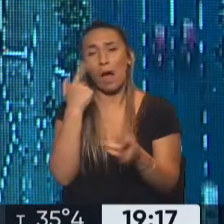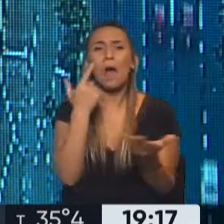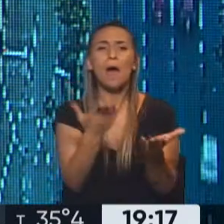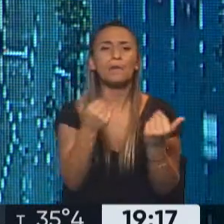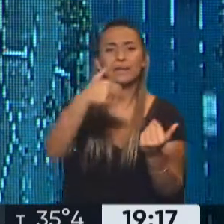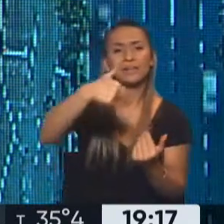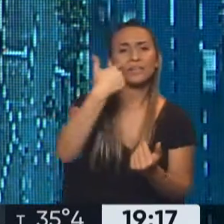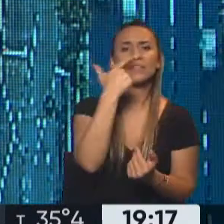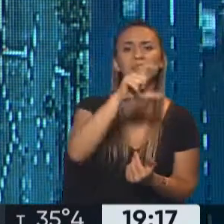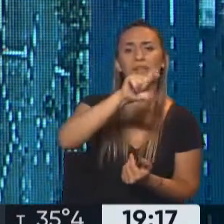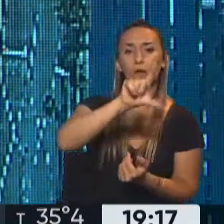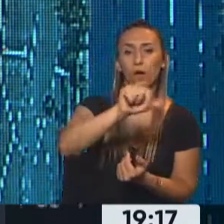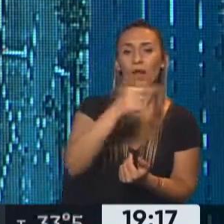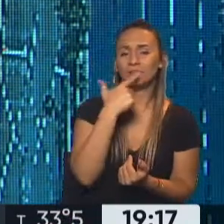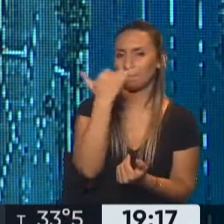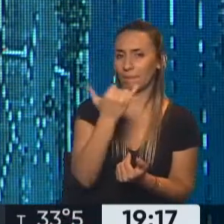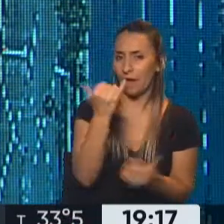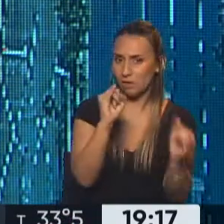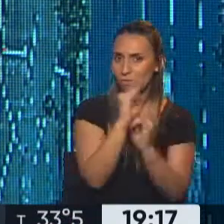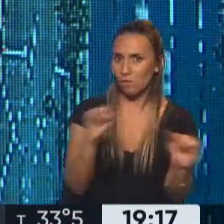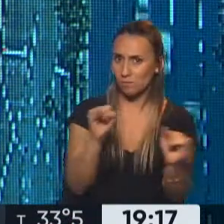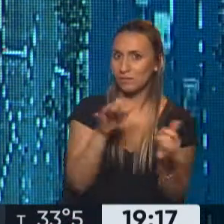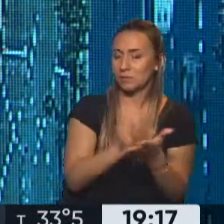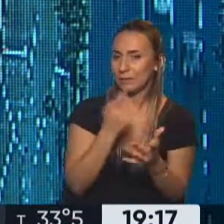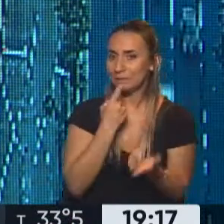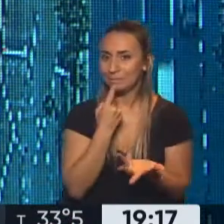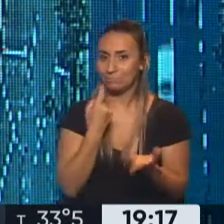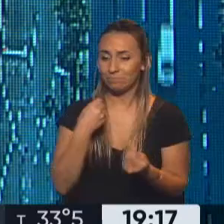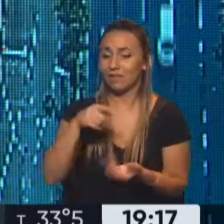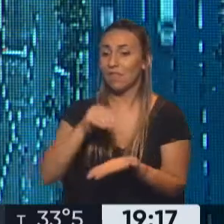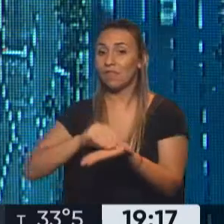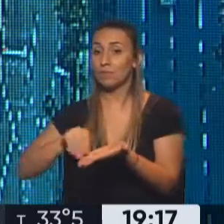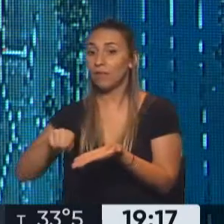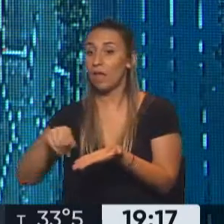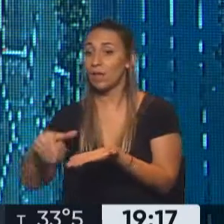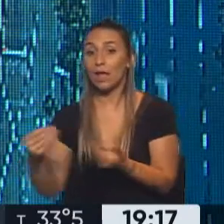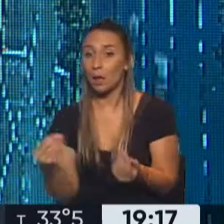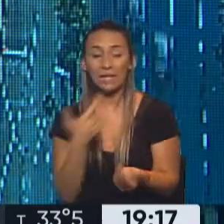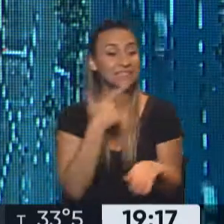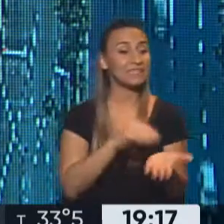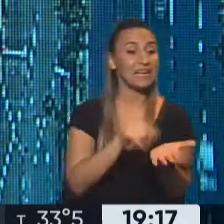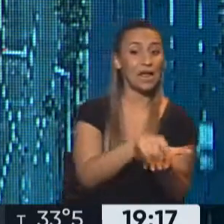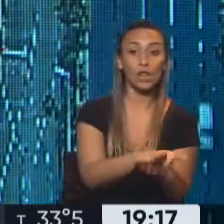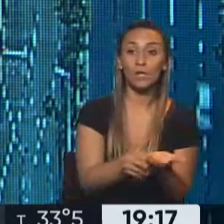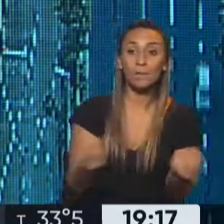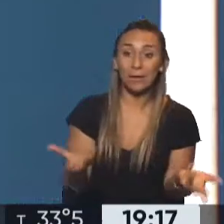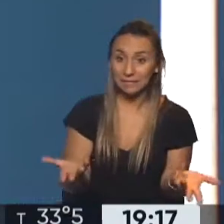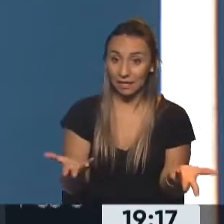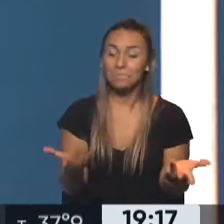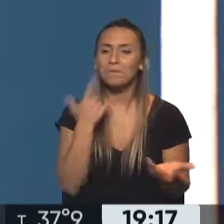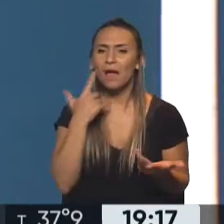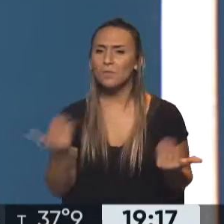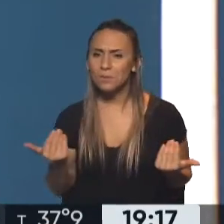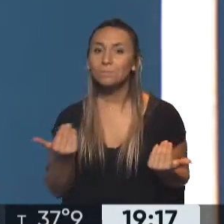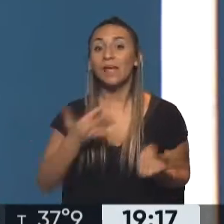información acerca de estas preguntas que quedan flotando, ¿no? ¿Qué va a pasar en Diputados? ¿Qué va pasar en el Senado? Y hay algunas pistas. Nico, ¿cómo estás? Bienvenido. Sí,